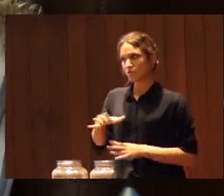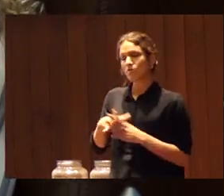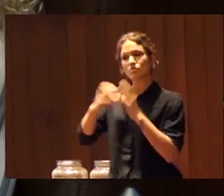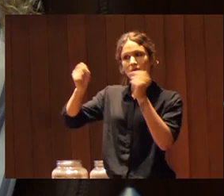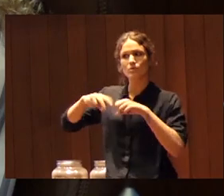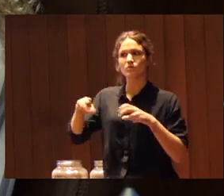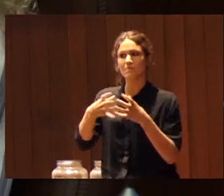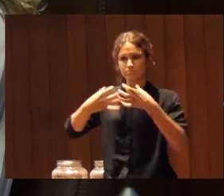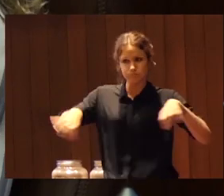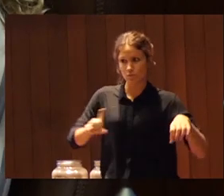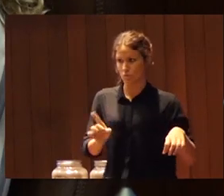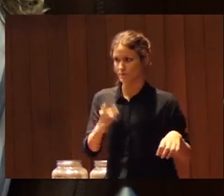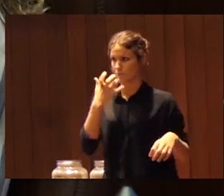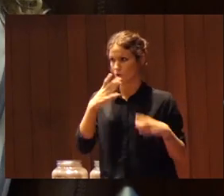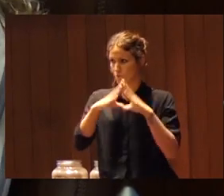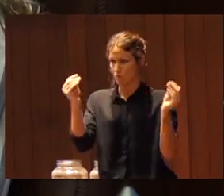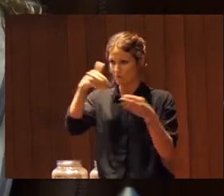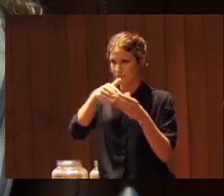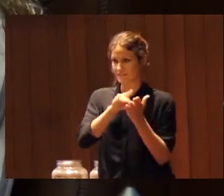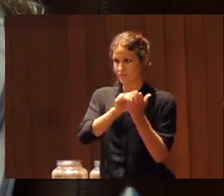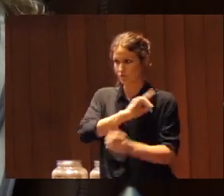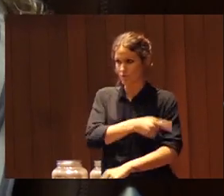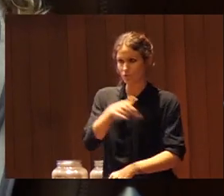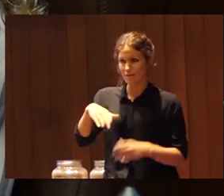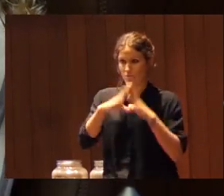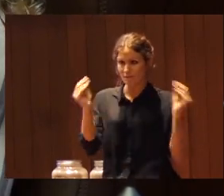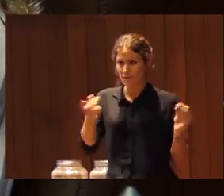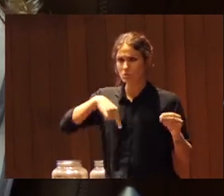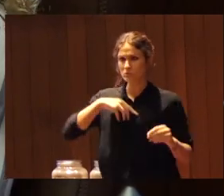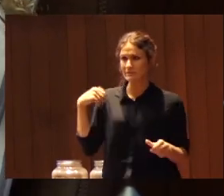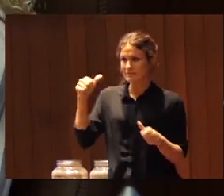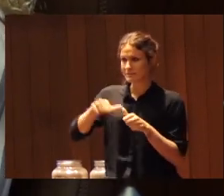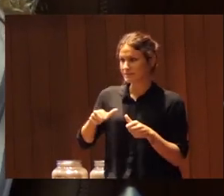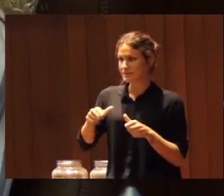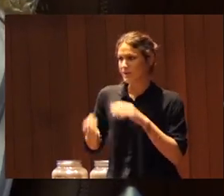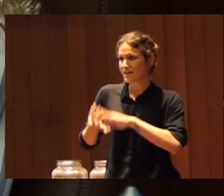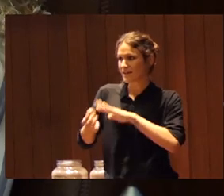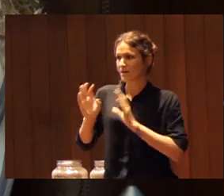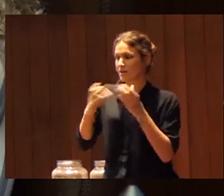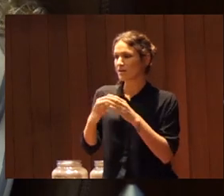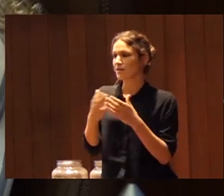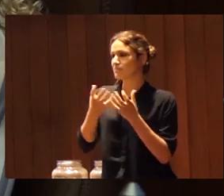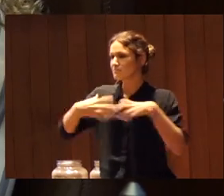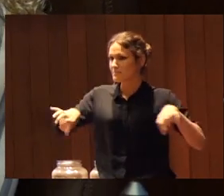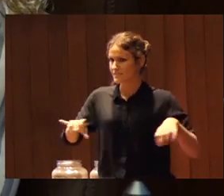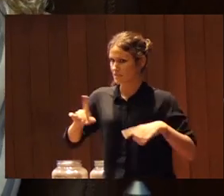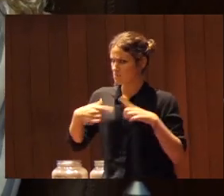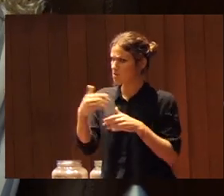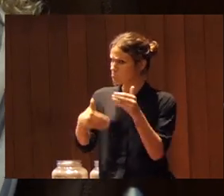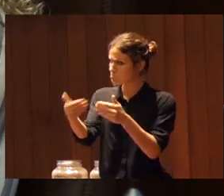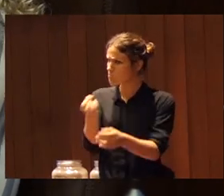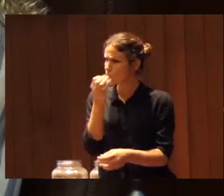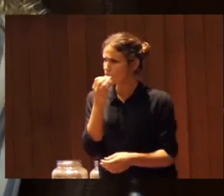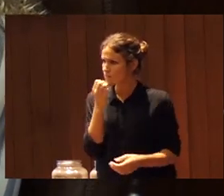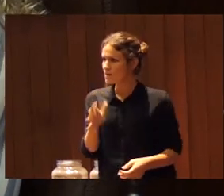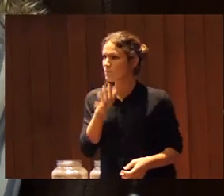pero por ejemplo en la universidad en el servicio de deporte de la universidad hemos tenido que crear categorías mixtas y ha funcionado genial ¿por qué? porque estamos